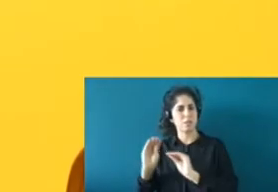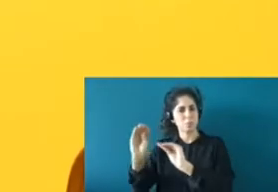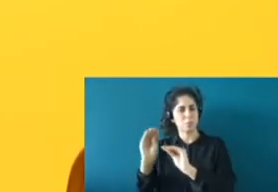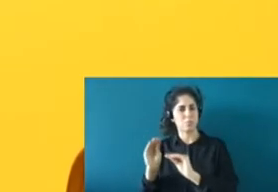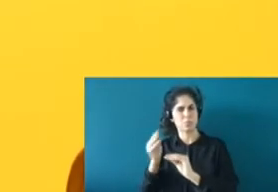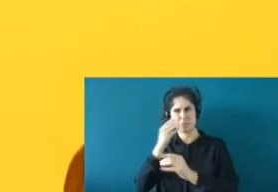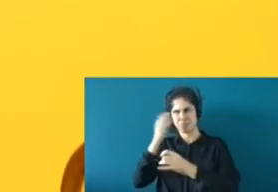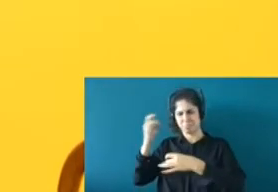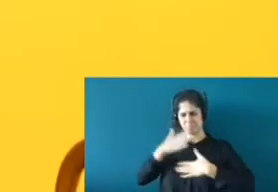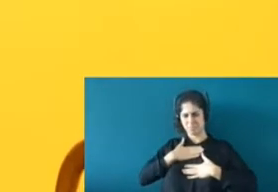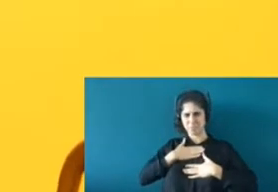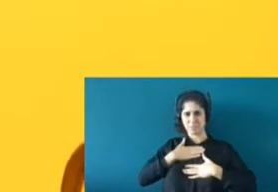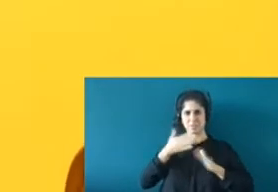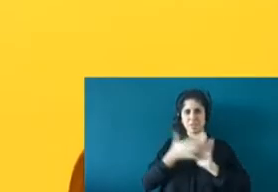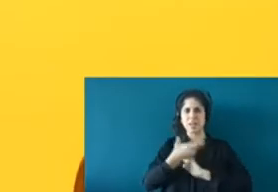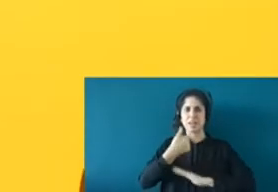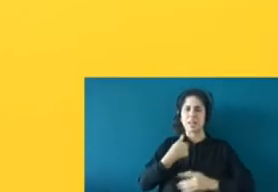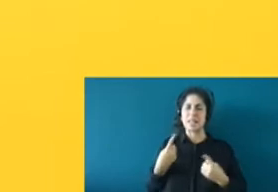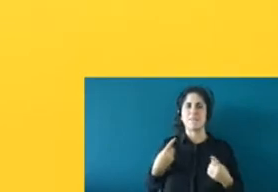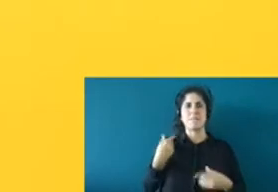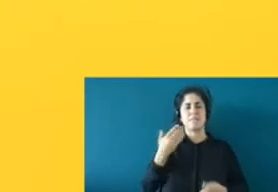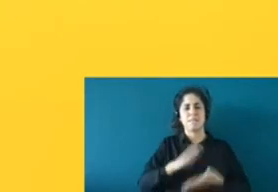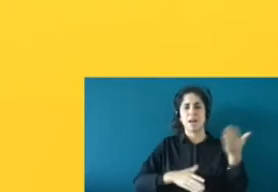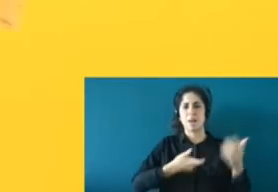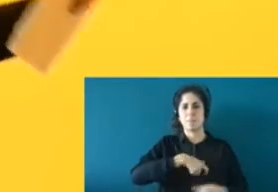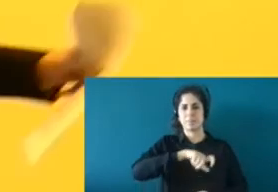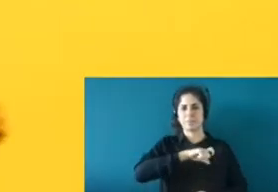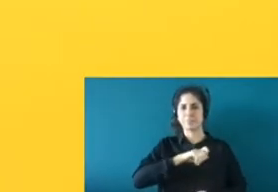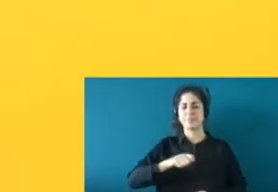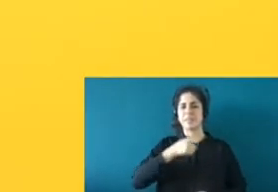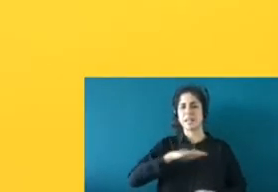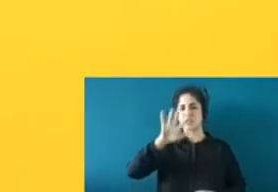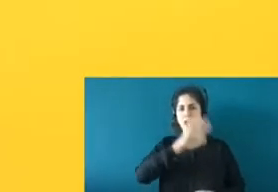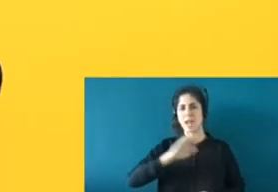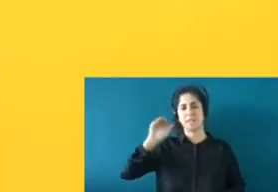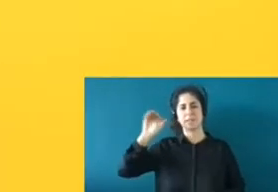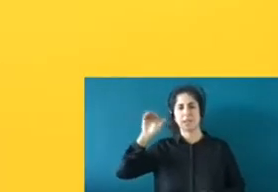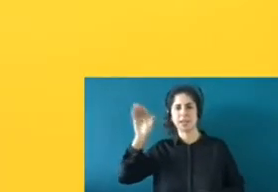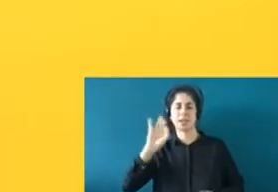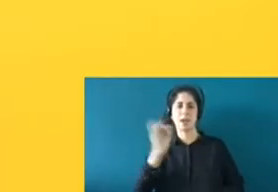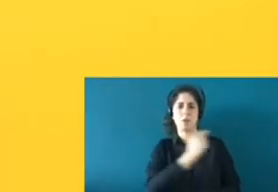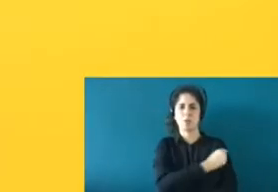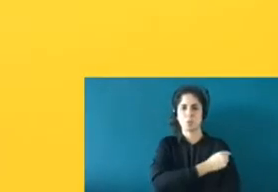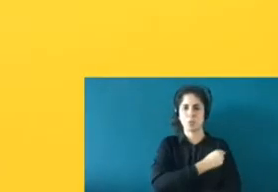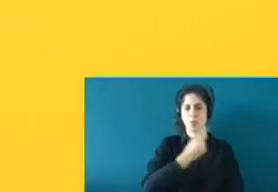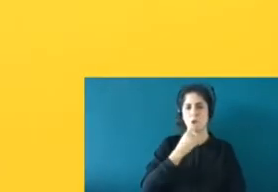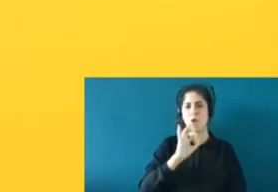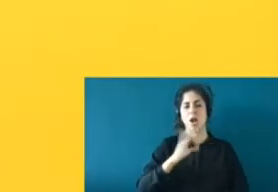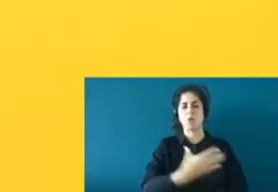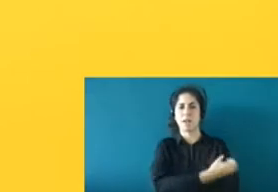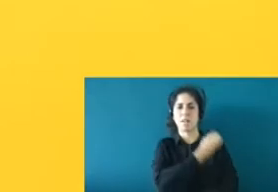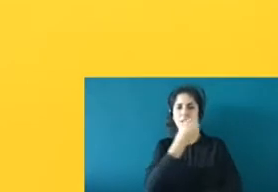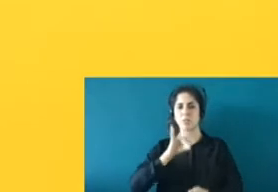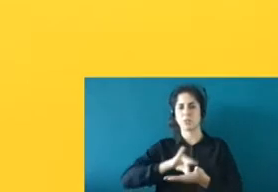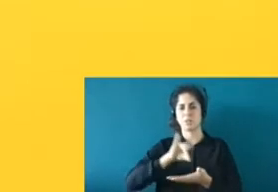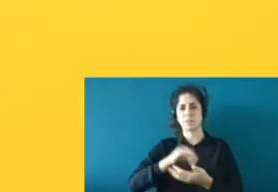extranjería de la Policía Nacional, a Cruz Roja, al Cabildo, al Servicio de Menores? O sea, ¿por qué? ¿Por qué lo